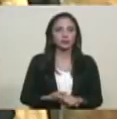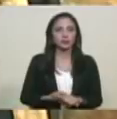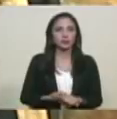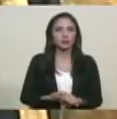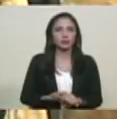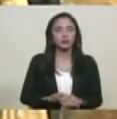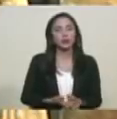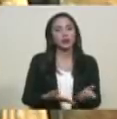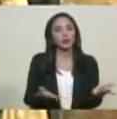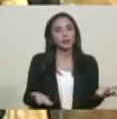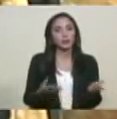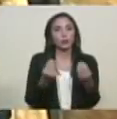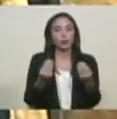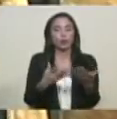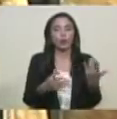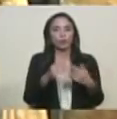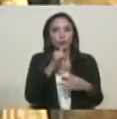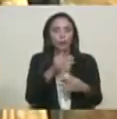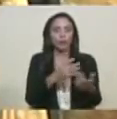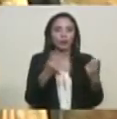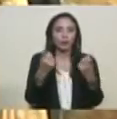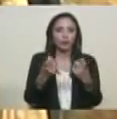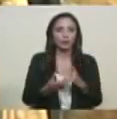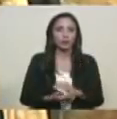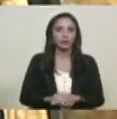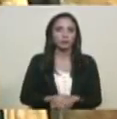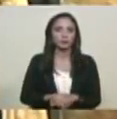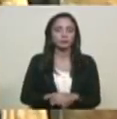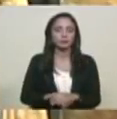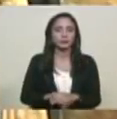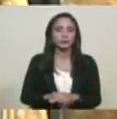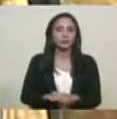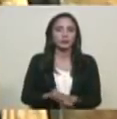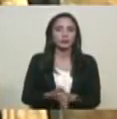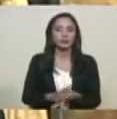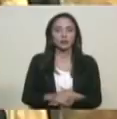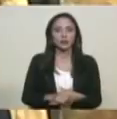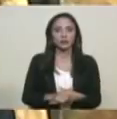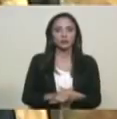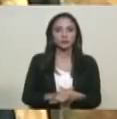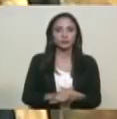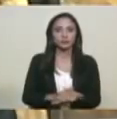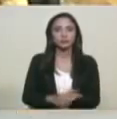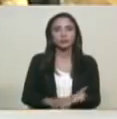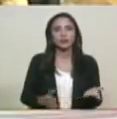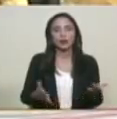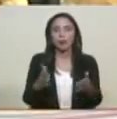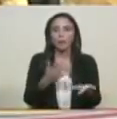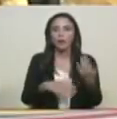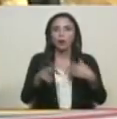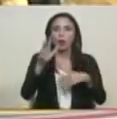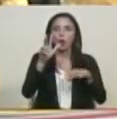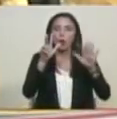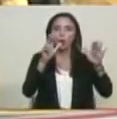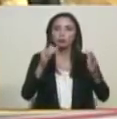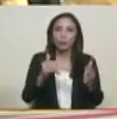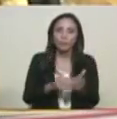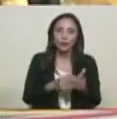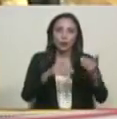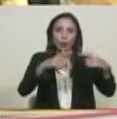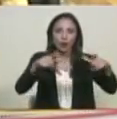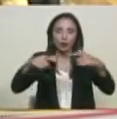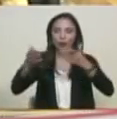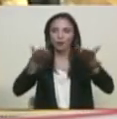Dado que hace falta adecuar las ocho mil estaciones de servicio,